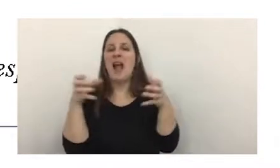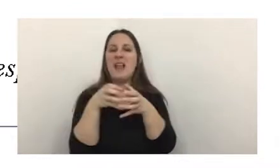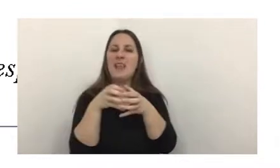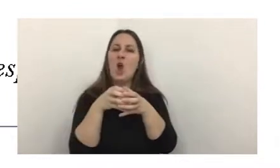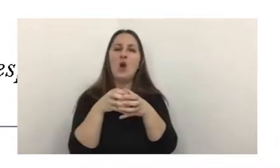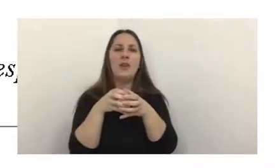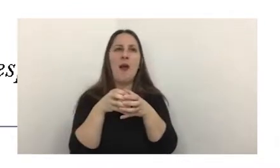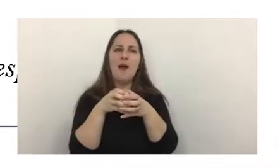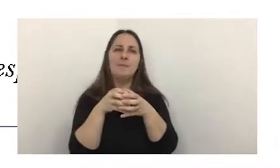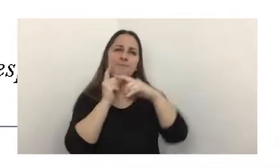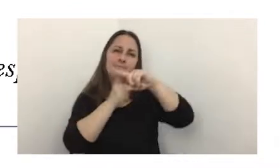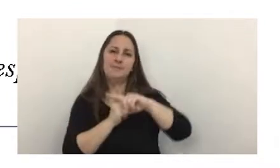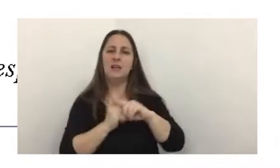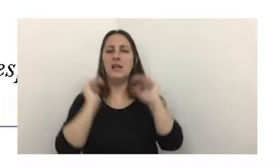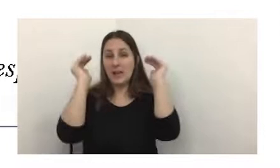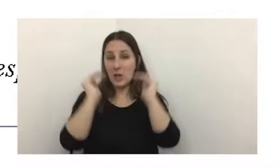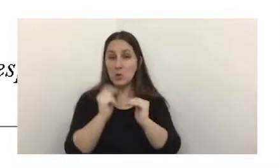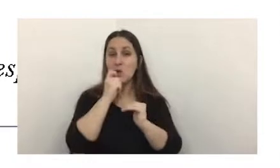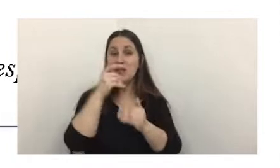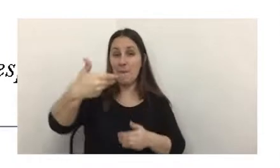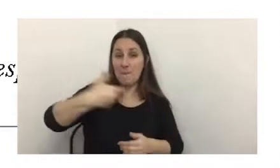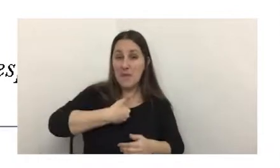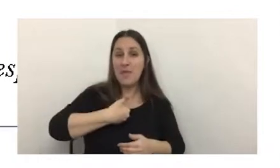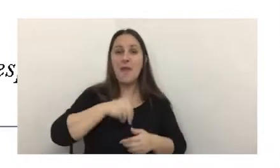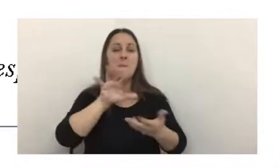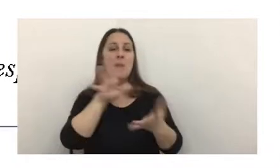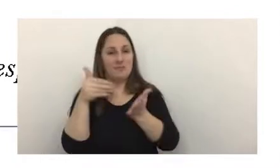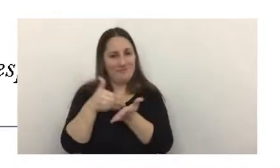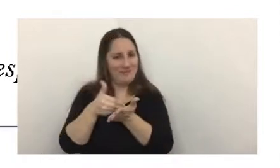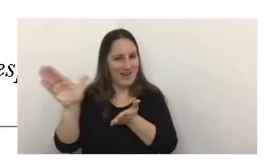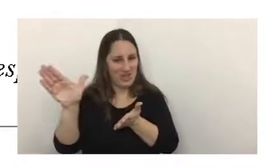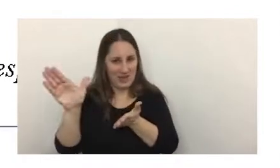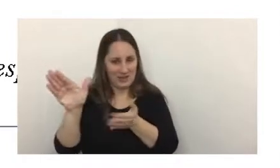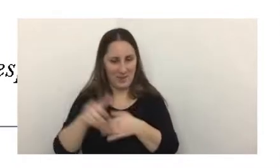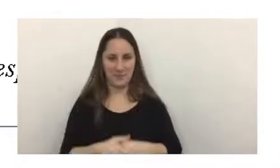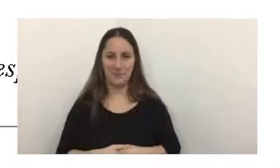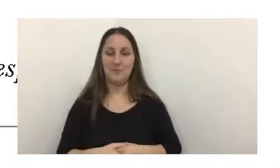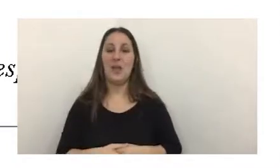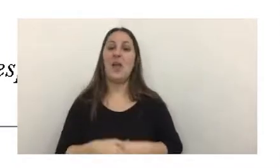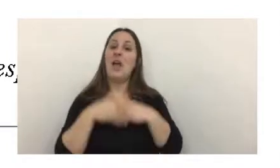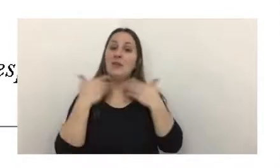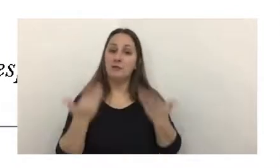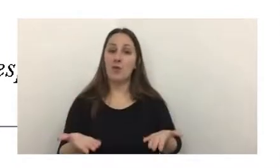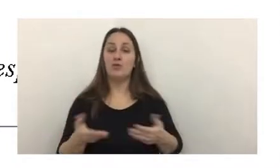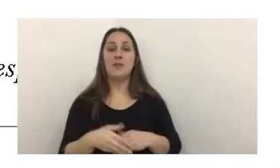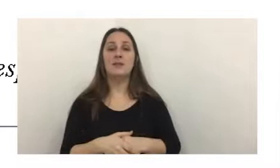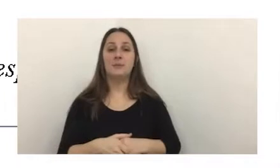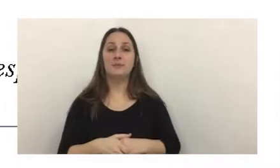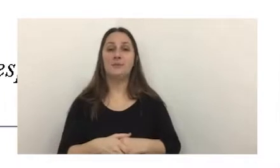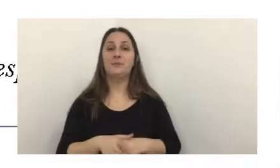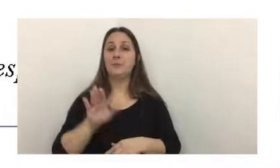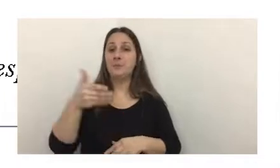la cuantía de la reducción, si existen pedidos, va a ser rechazada. Por otra parte, la